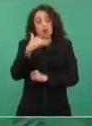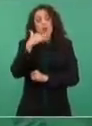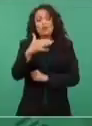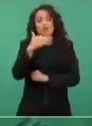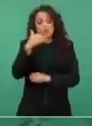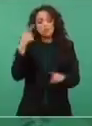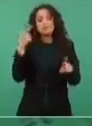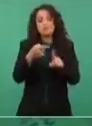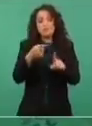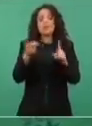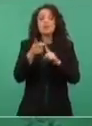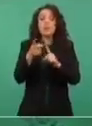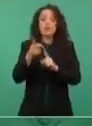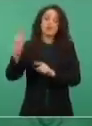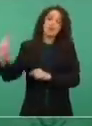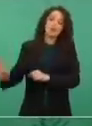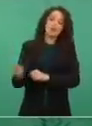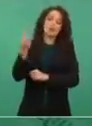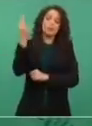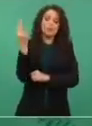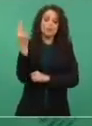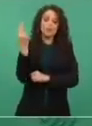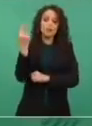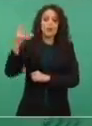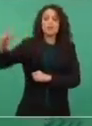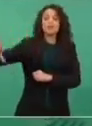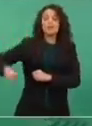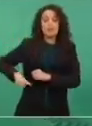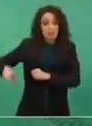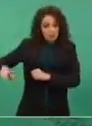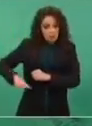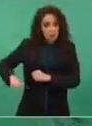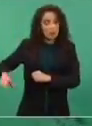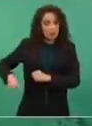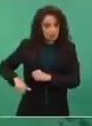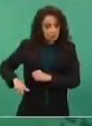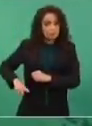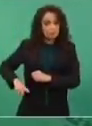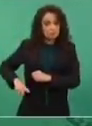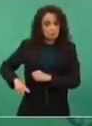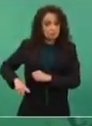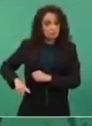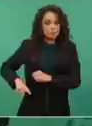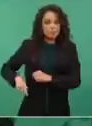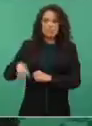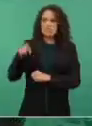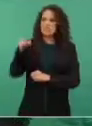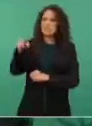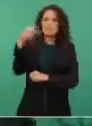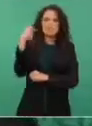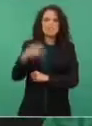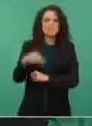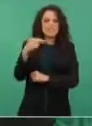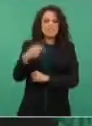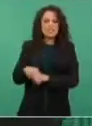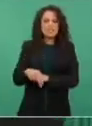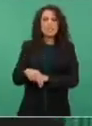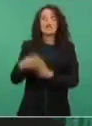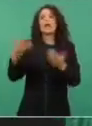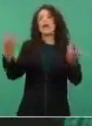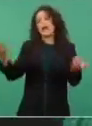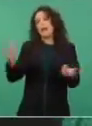precisamente de corrupción en las universidades públicas.